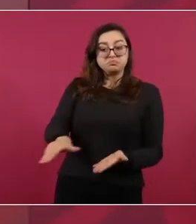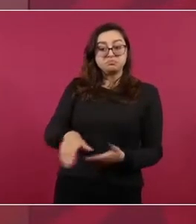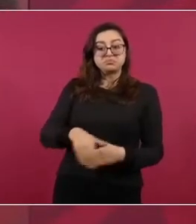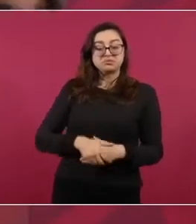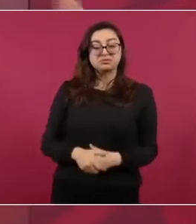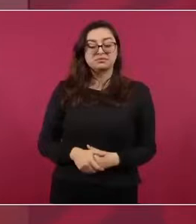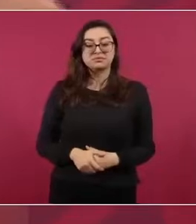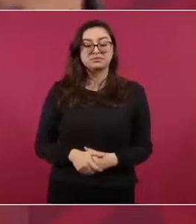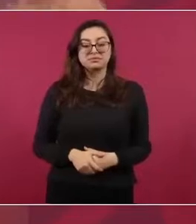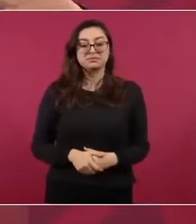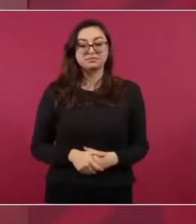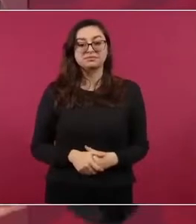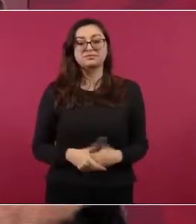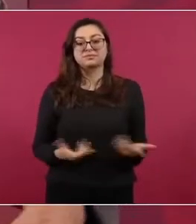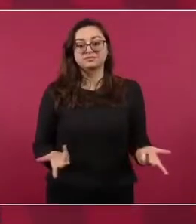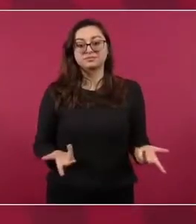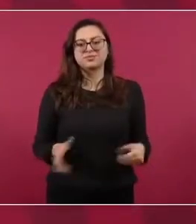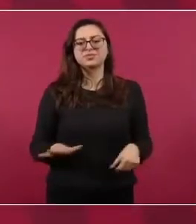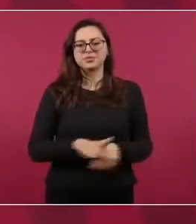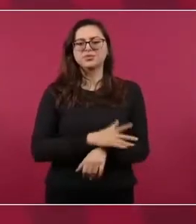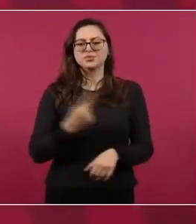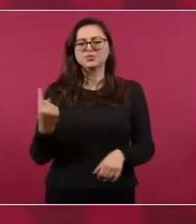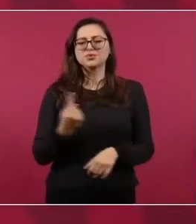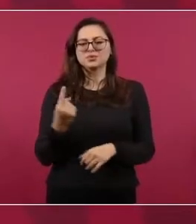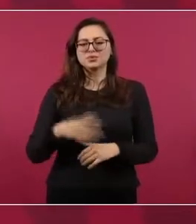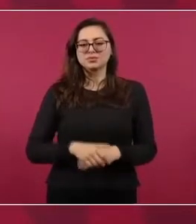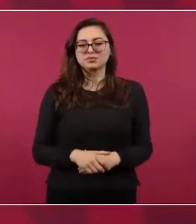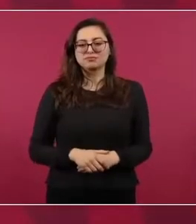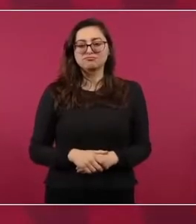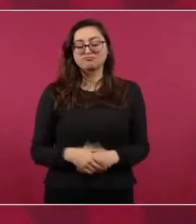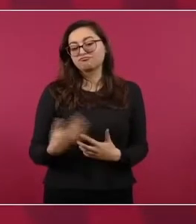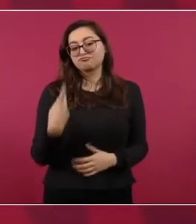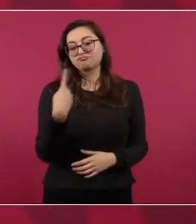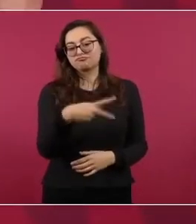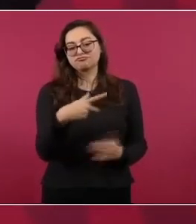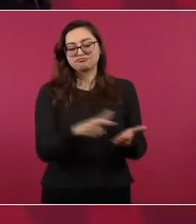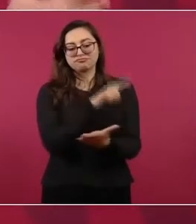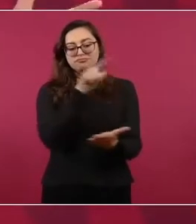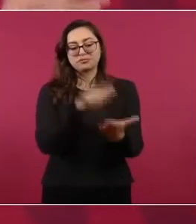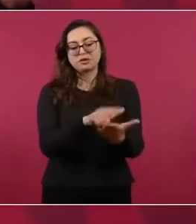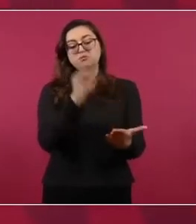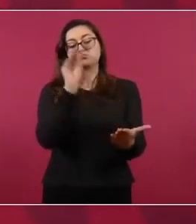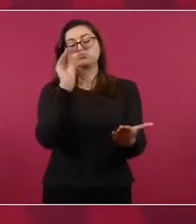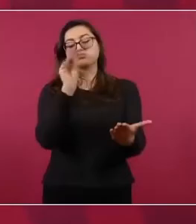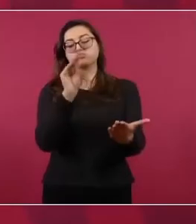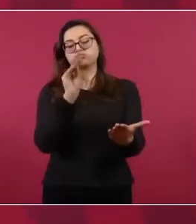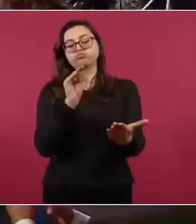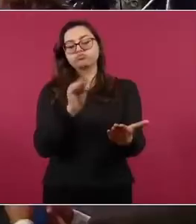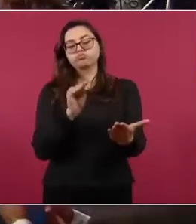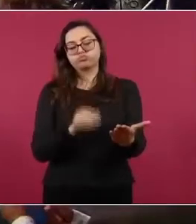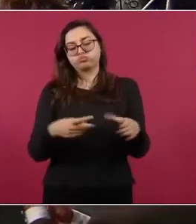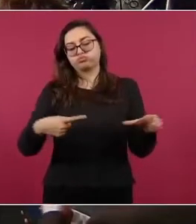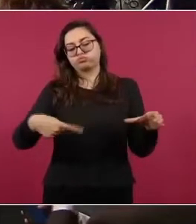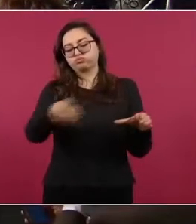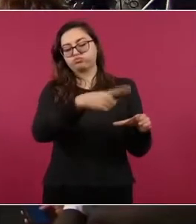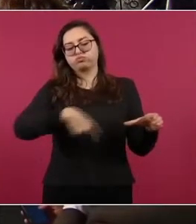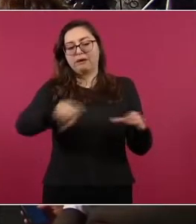Porque todas estas leyes las hicieron en el periodo neoliberal